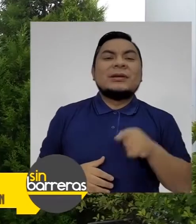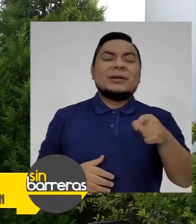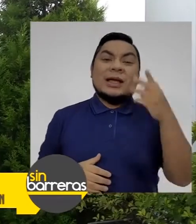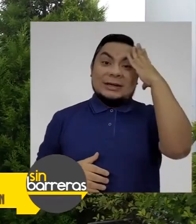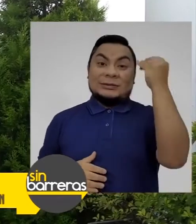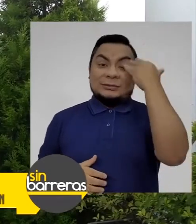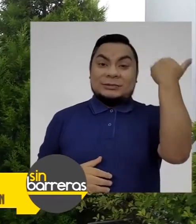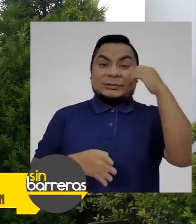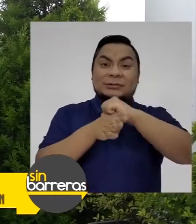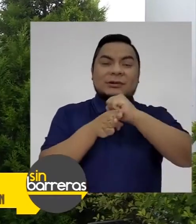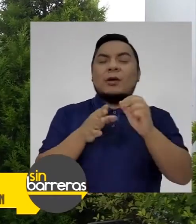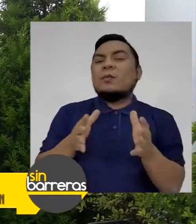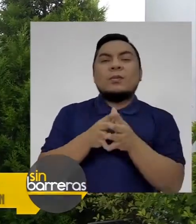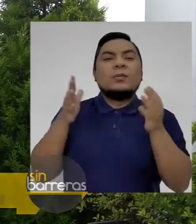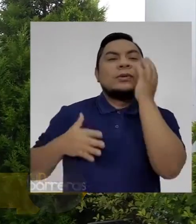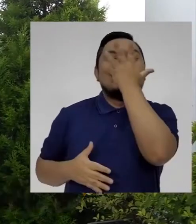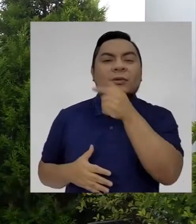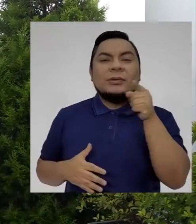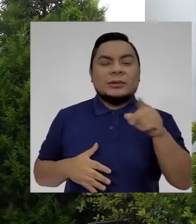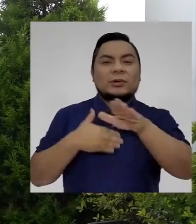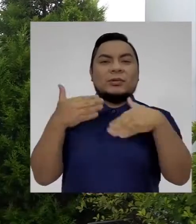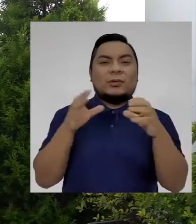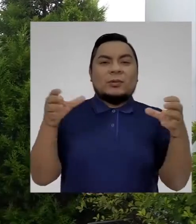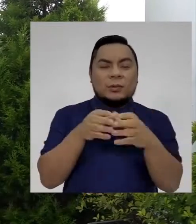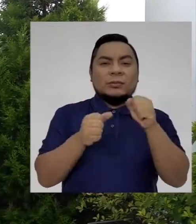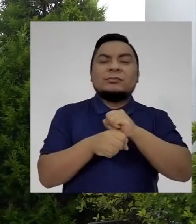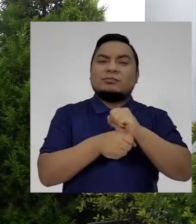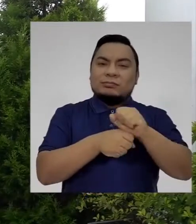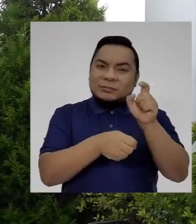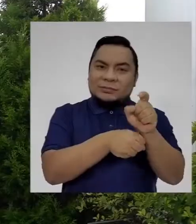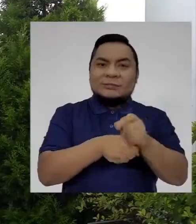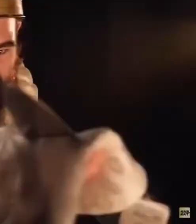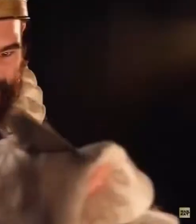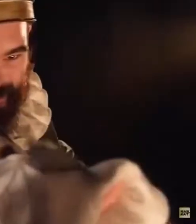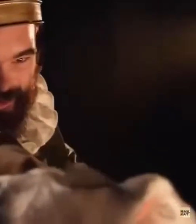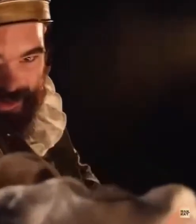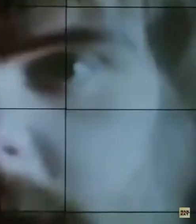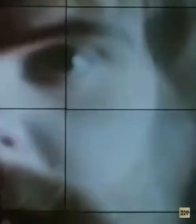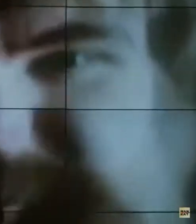Entonces, fue una experiencia muy hermosa y para todos ellos muy terapéutica también.